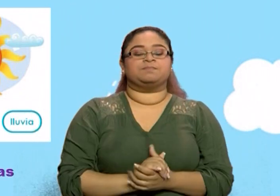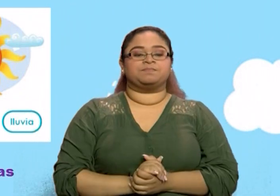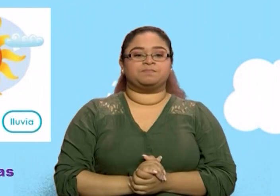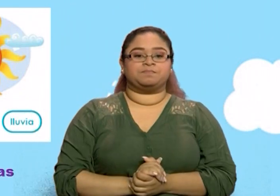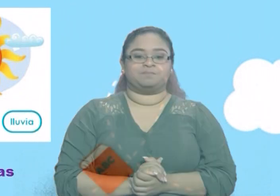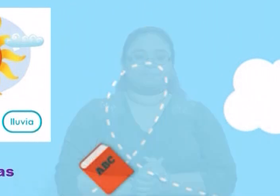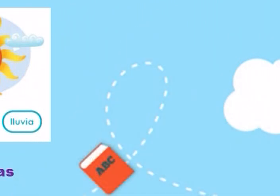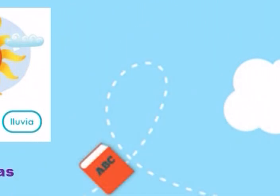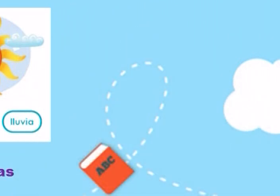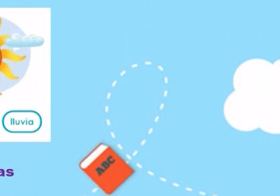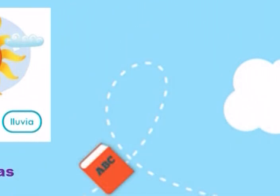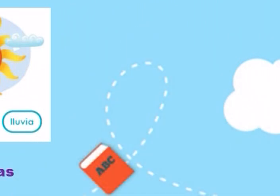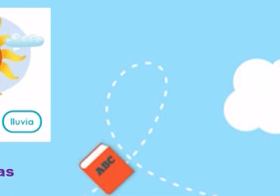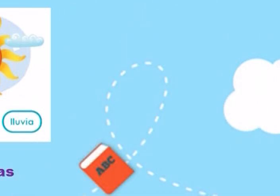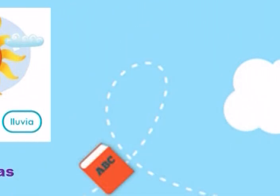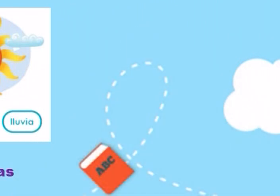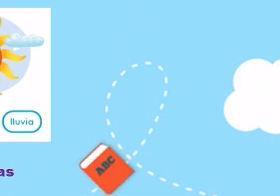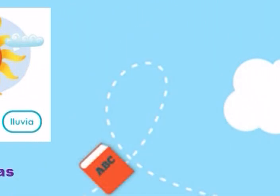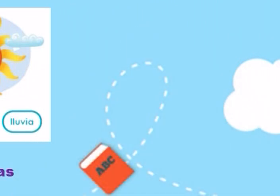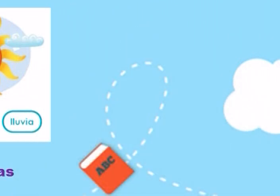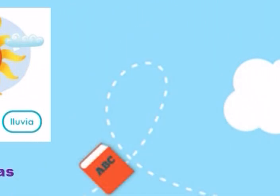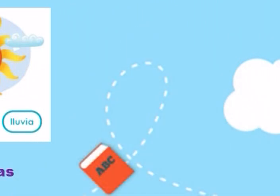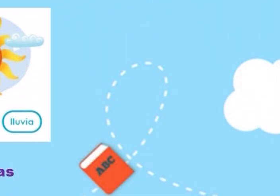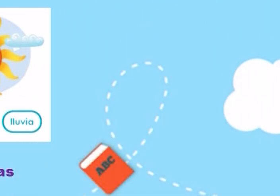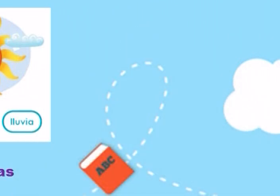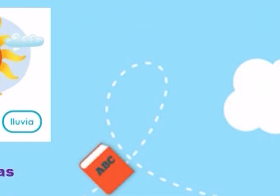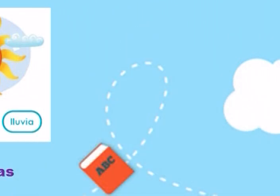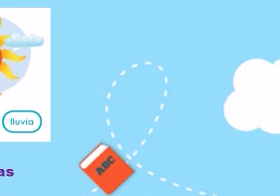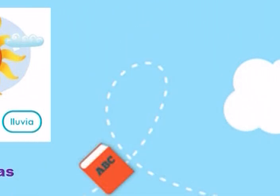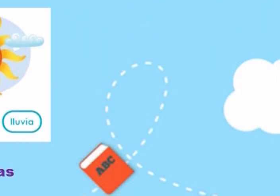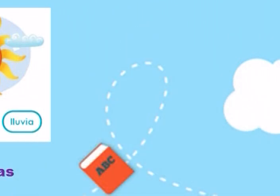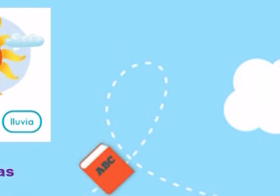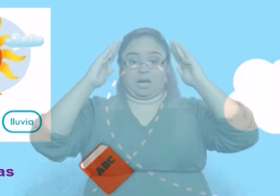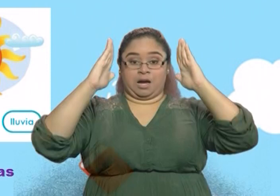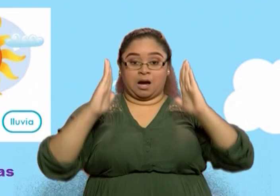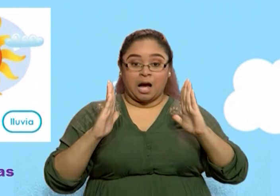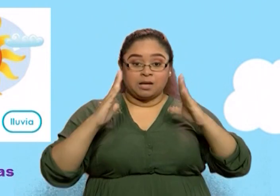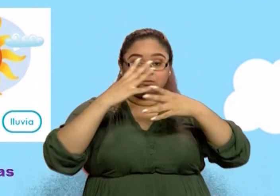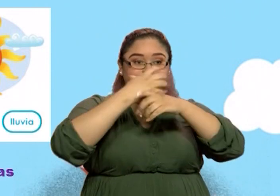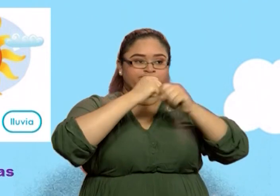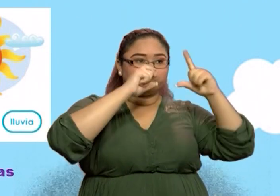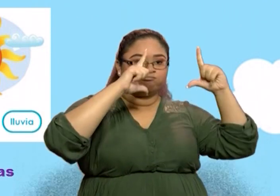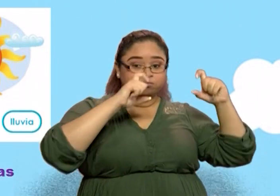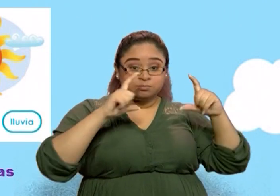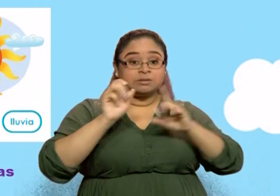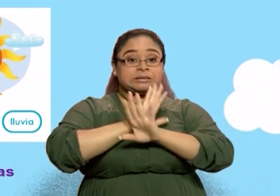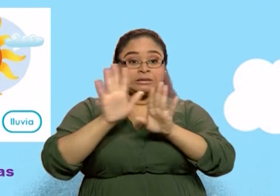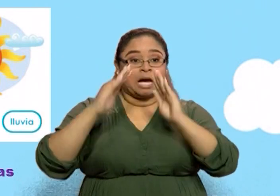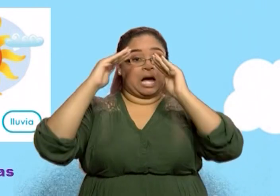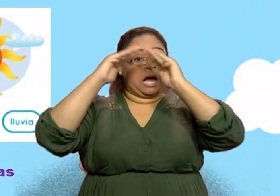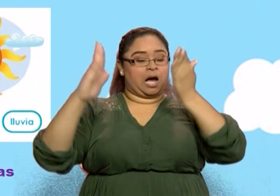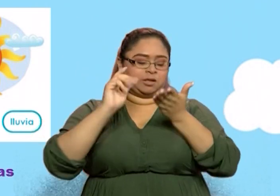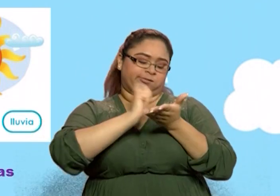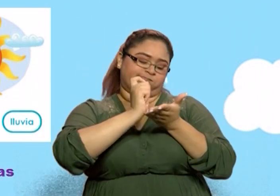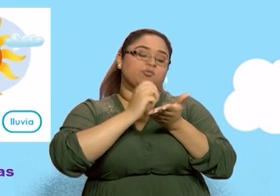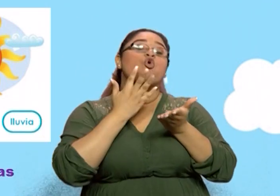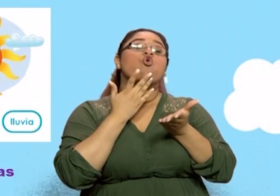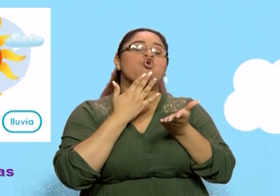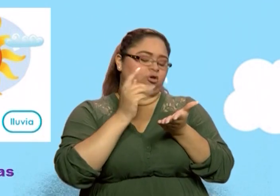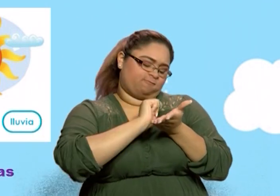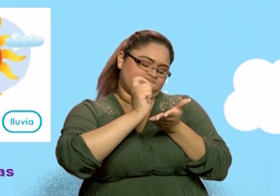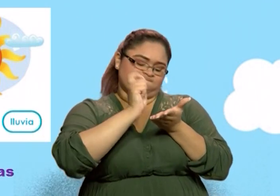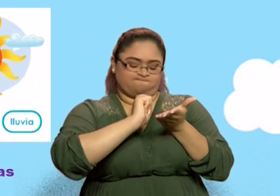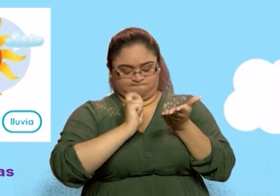vas a observar estas imágenes. Y luego las vas a colorear. Y vas entonces a buscar